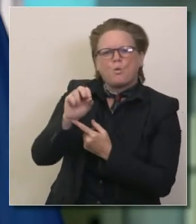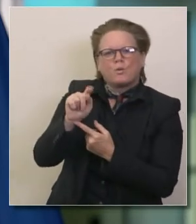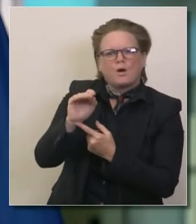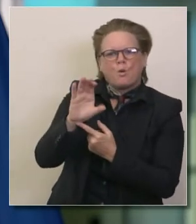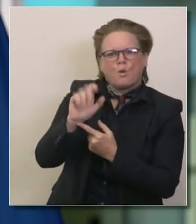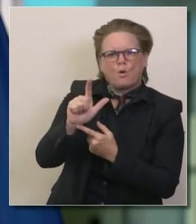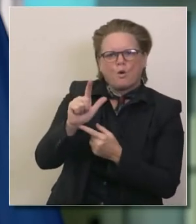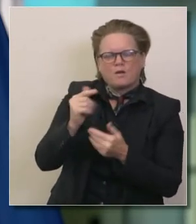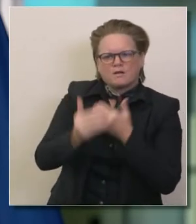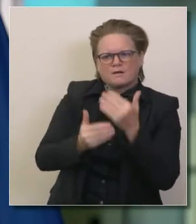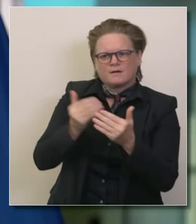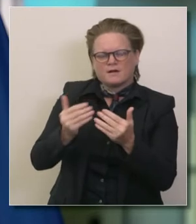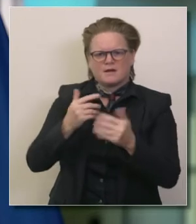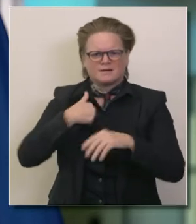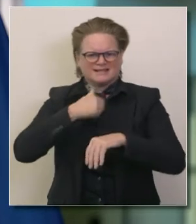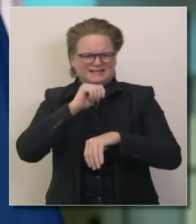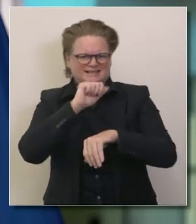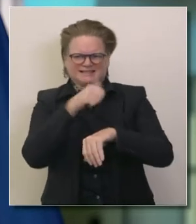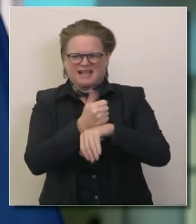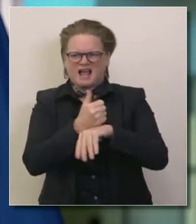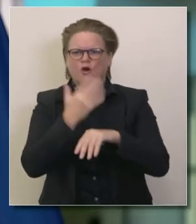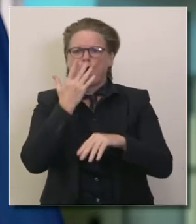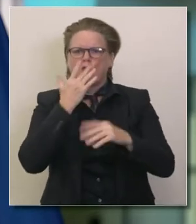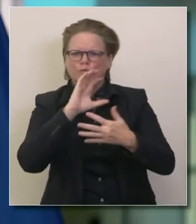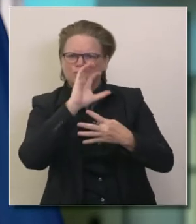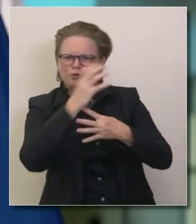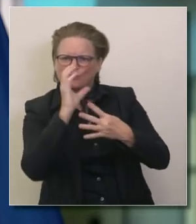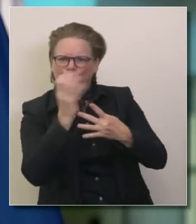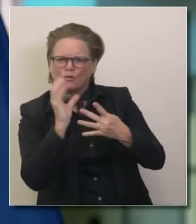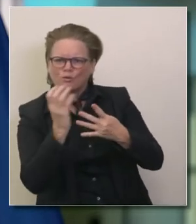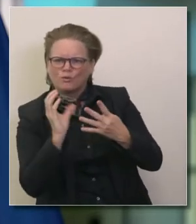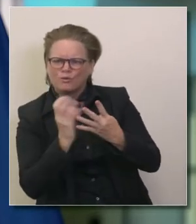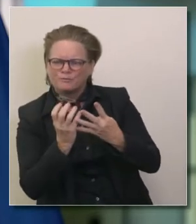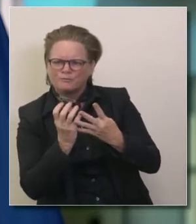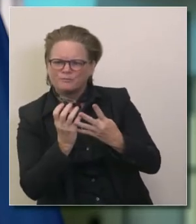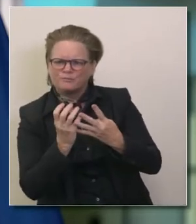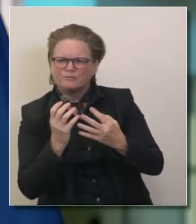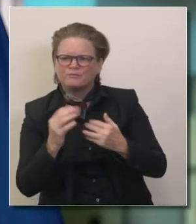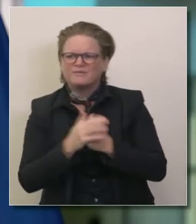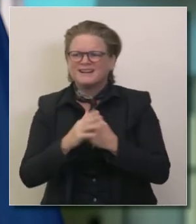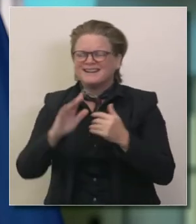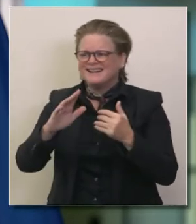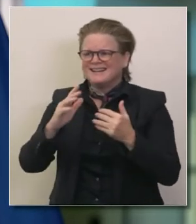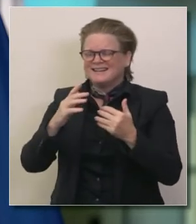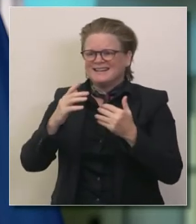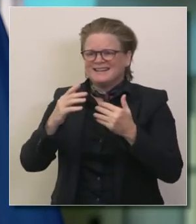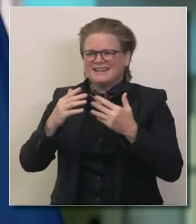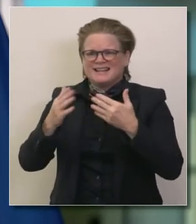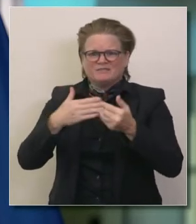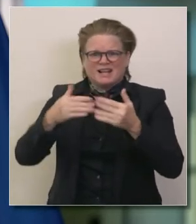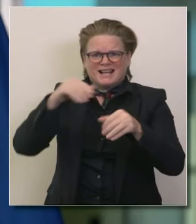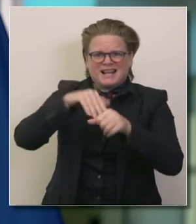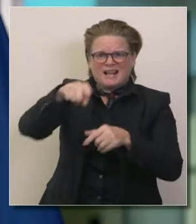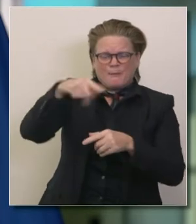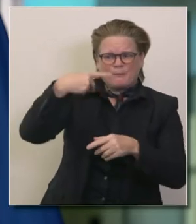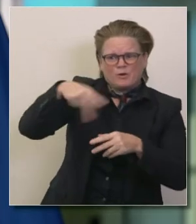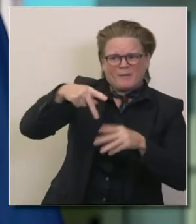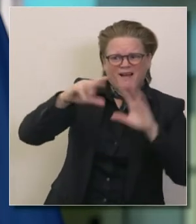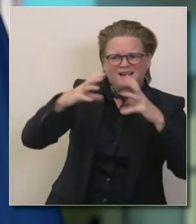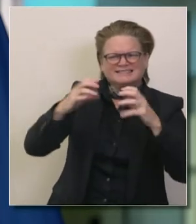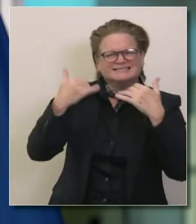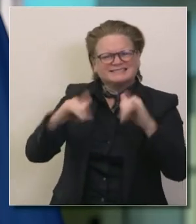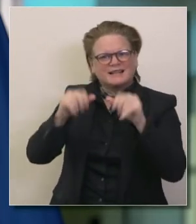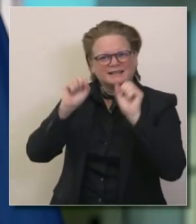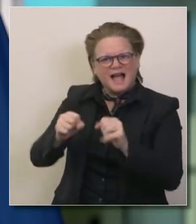y uno incluso podría estar en el nivel morado y tener acceso a las renuncias sin embargo que